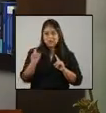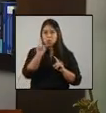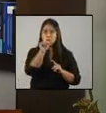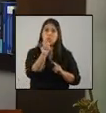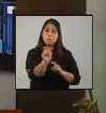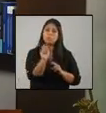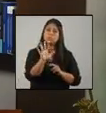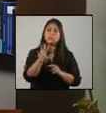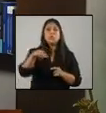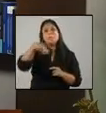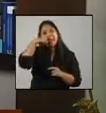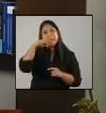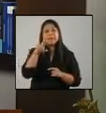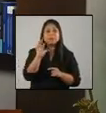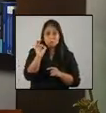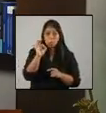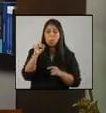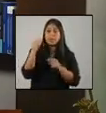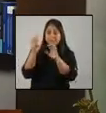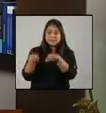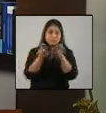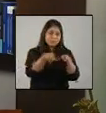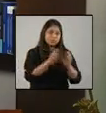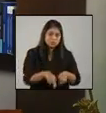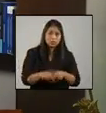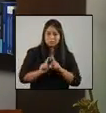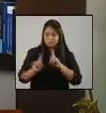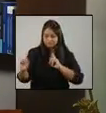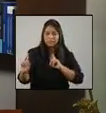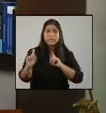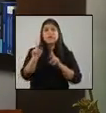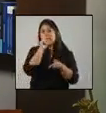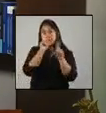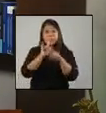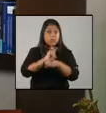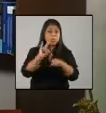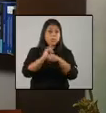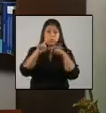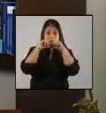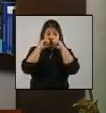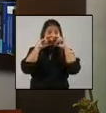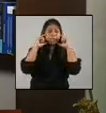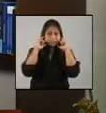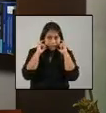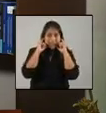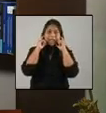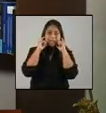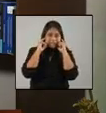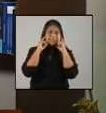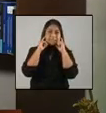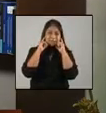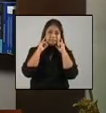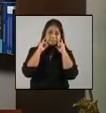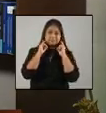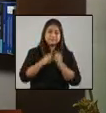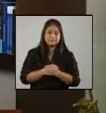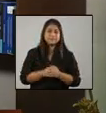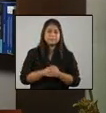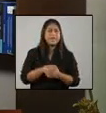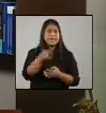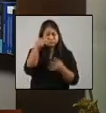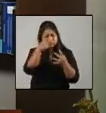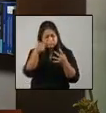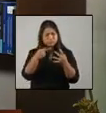1.5 metros entre personas, y el uso permanente de las mascarillas son